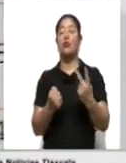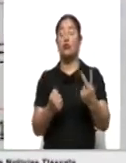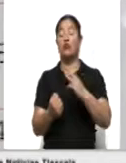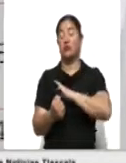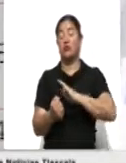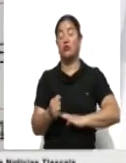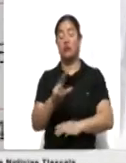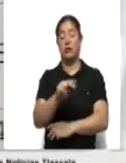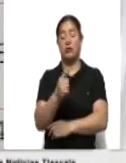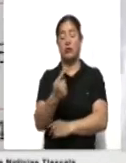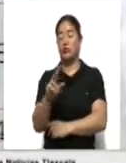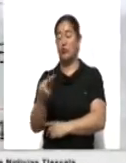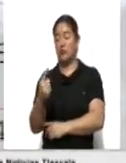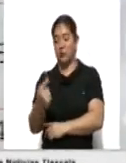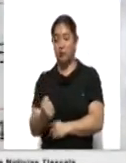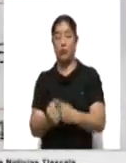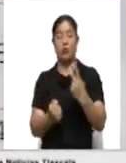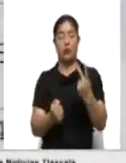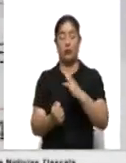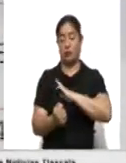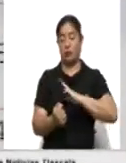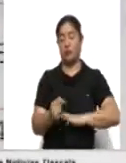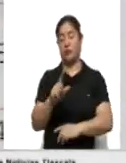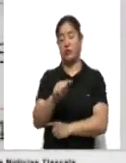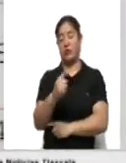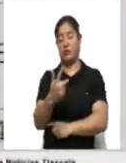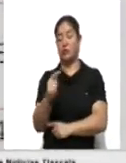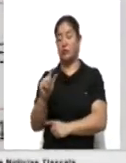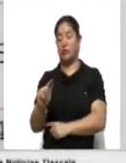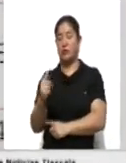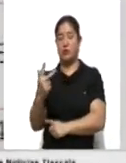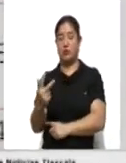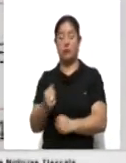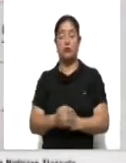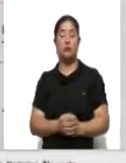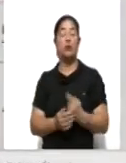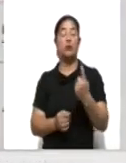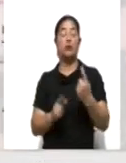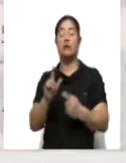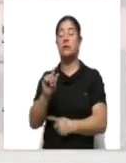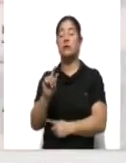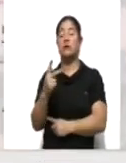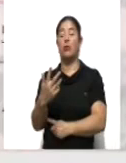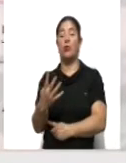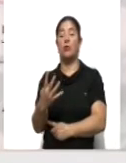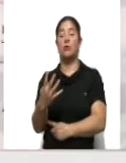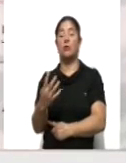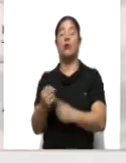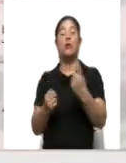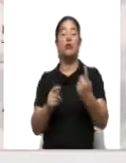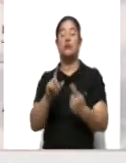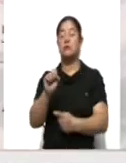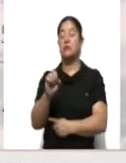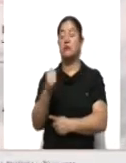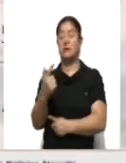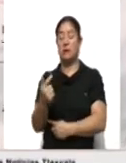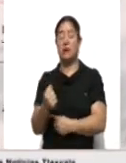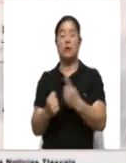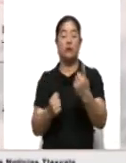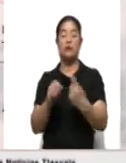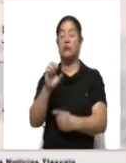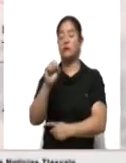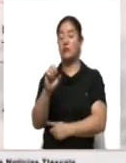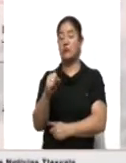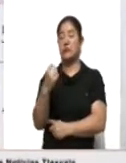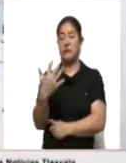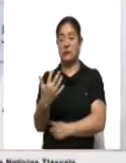81, Huat 5, Yaxocomanitla 78, Tocatlán 74, Coapiasla 67, Zacualpan 65,